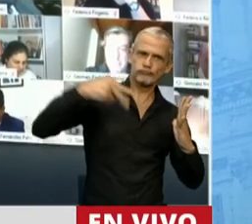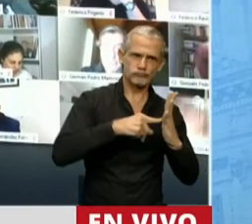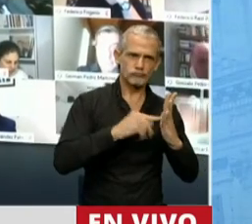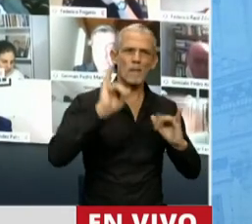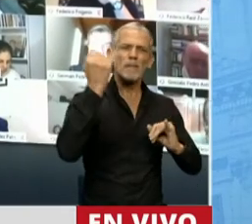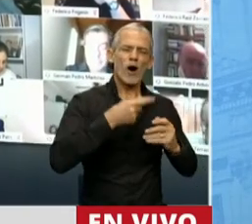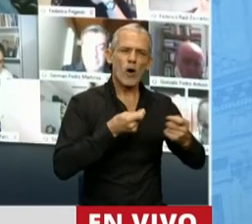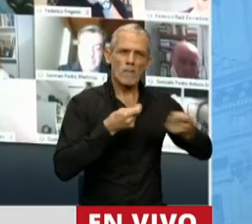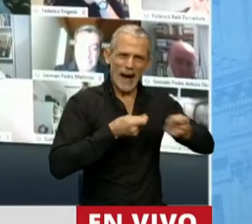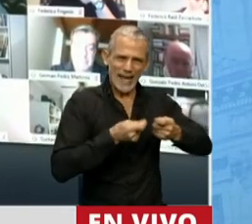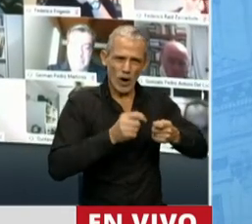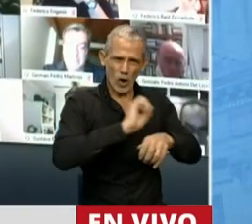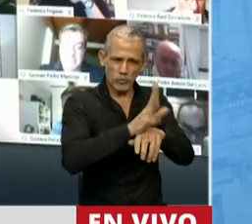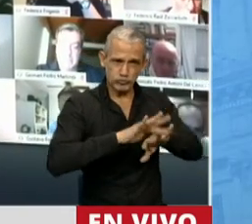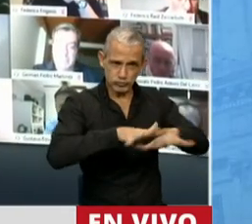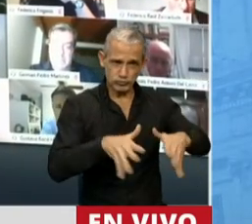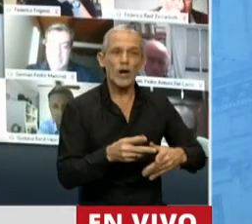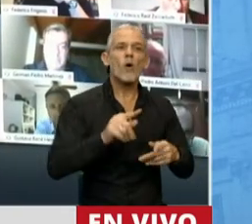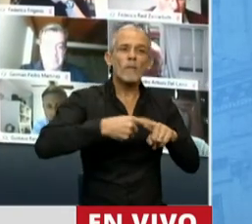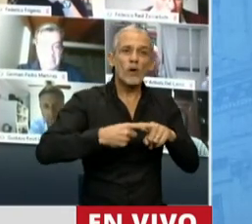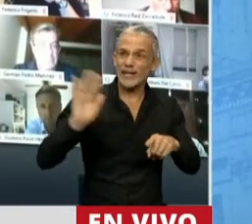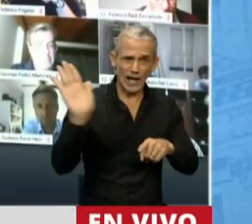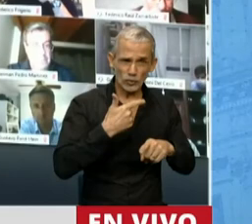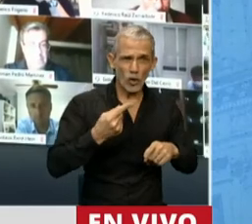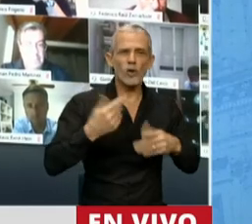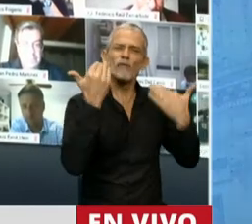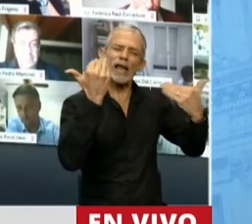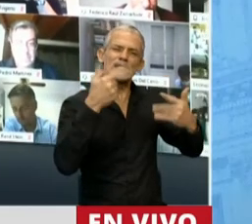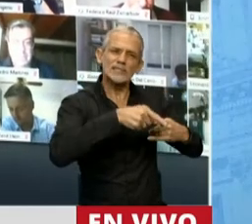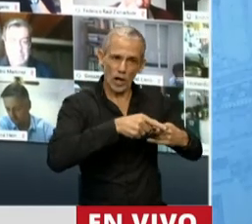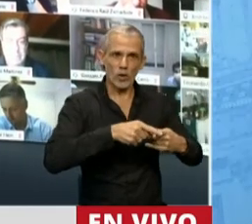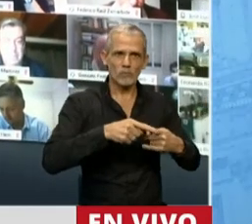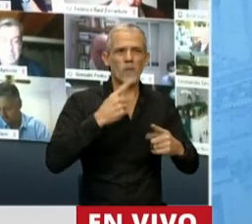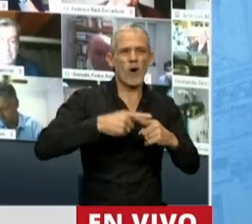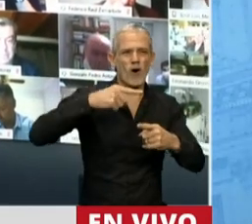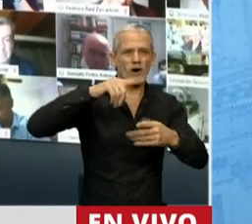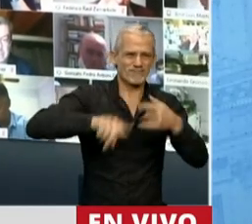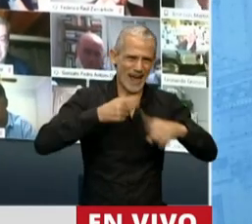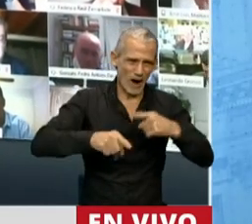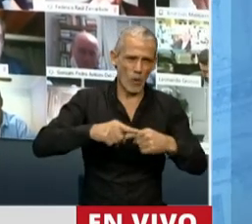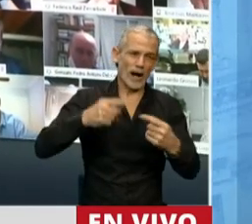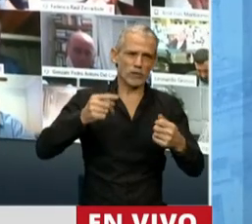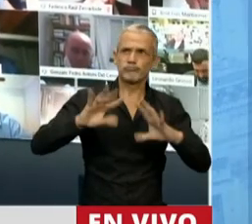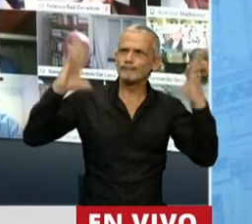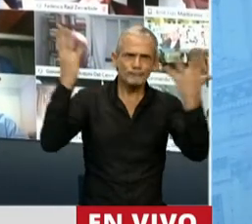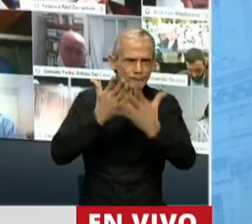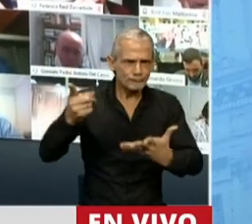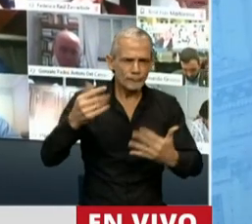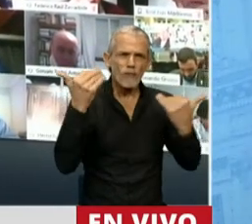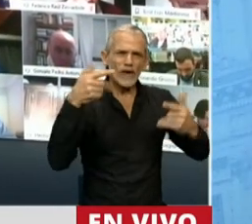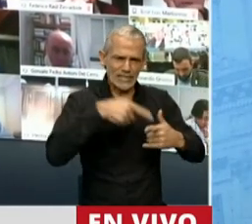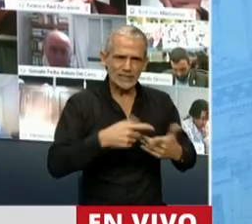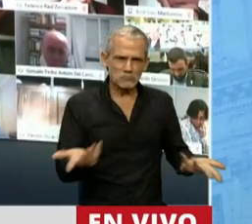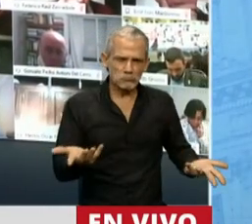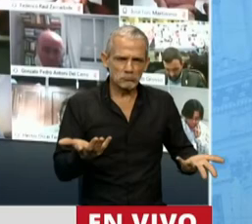Todo el arco político felicitó al gobierno por el acuerdo de deuda. El arco político internacional augura para Argentina un crecimiento de